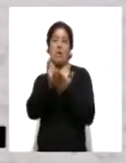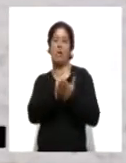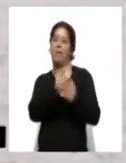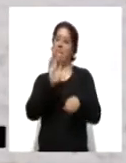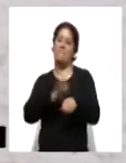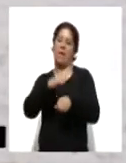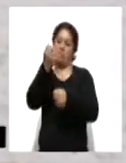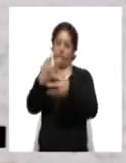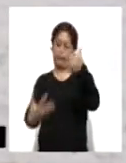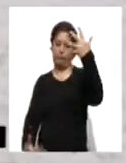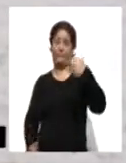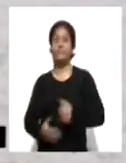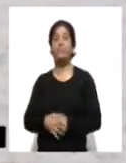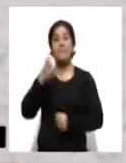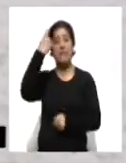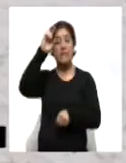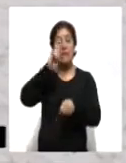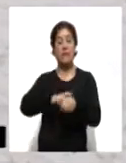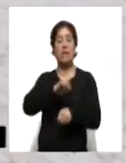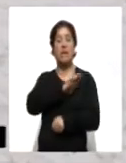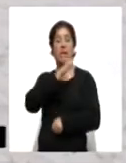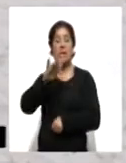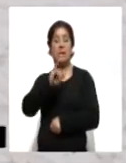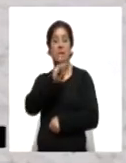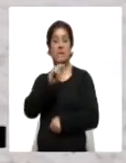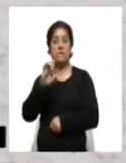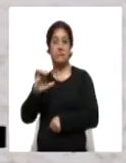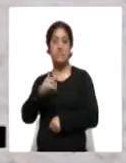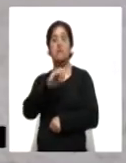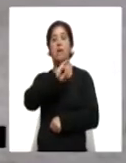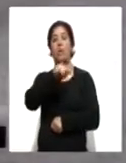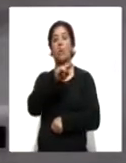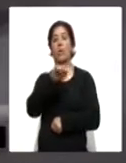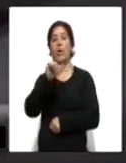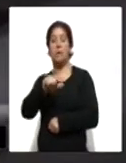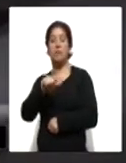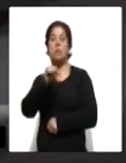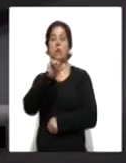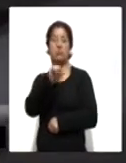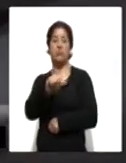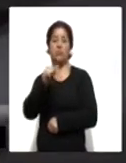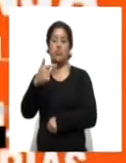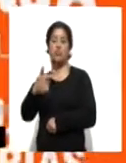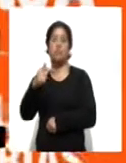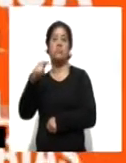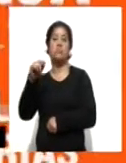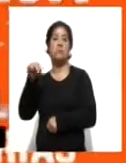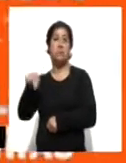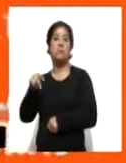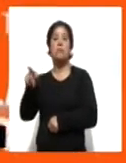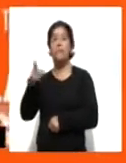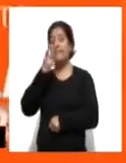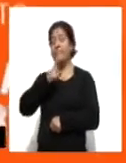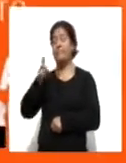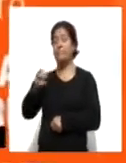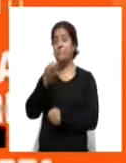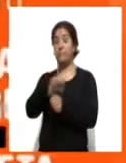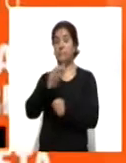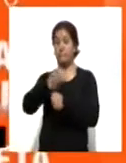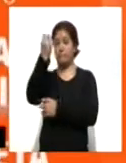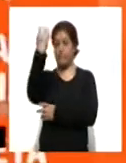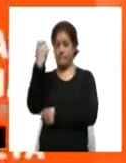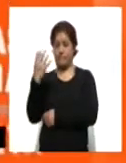entre otras. El director general del ITC, Juan Antonio González Necuechea, explicó que debido a que la entidad se encuentra en color naranja del